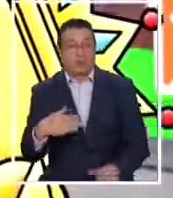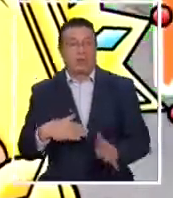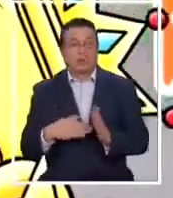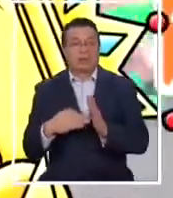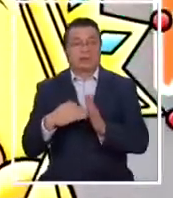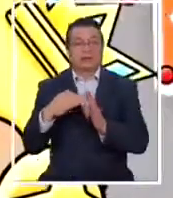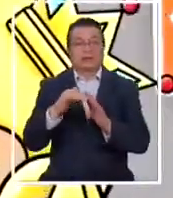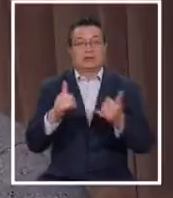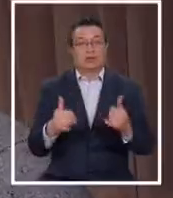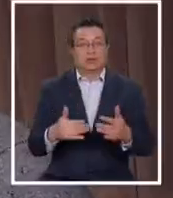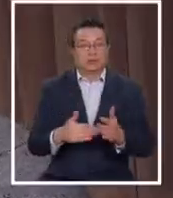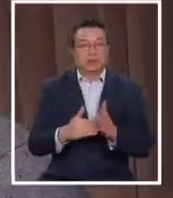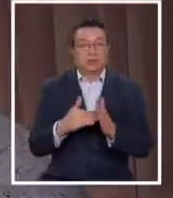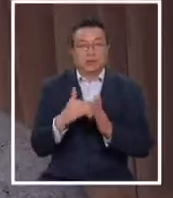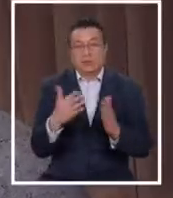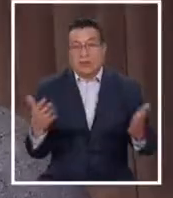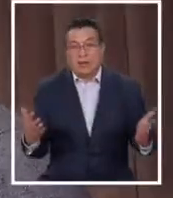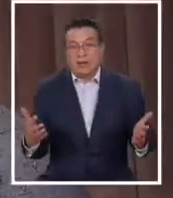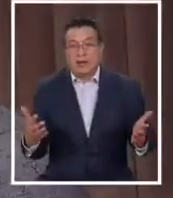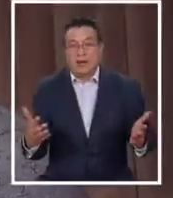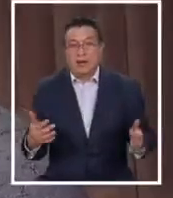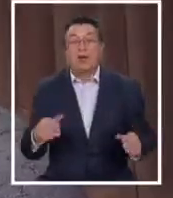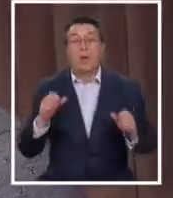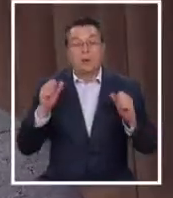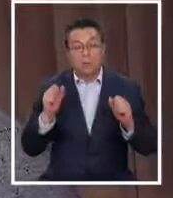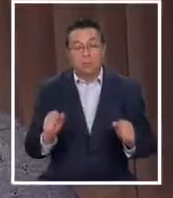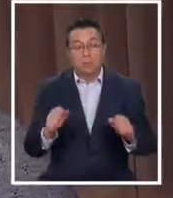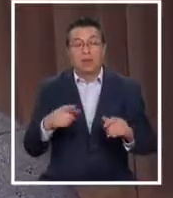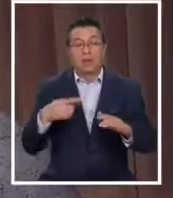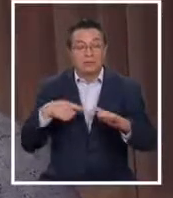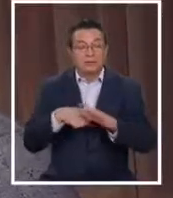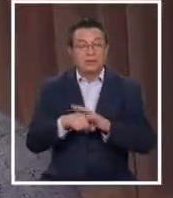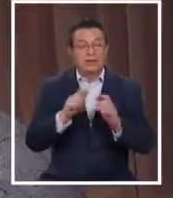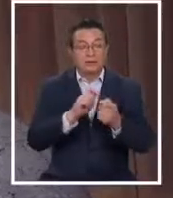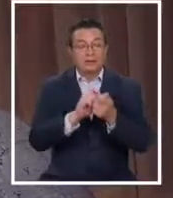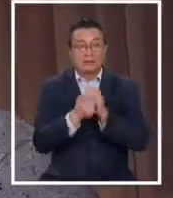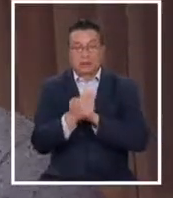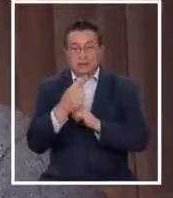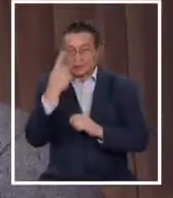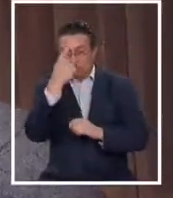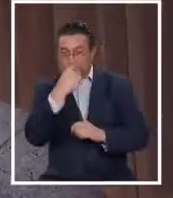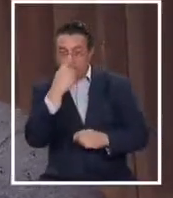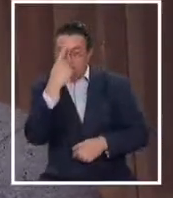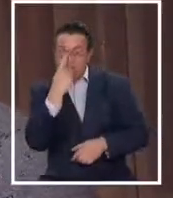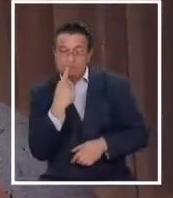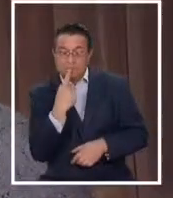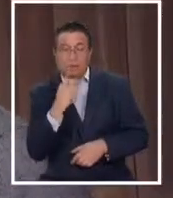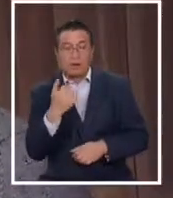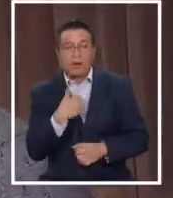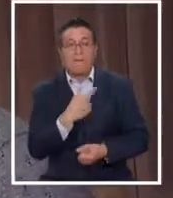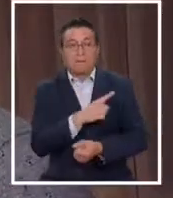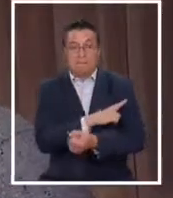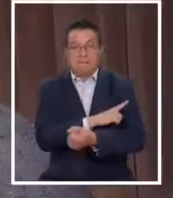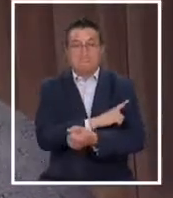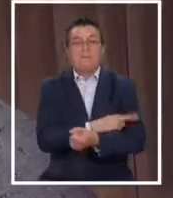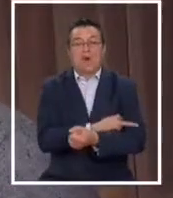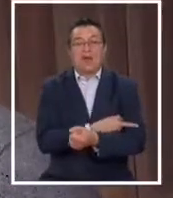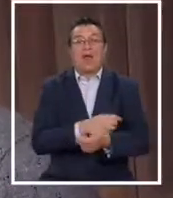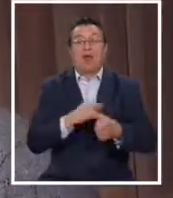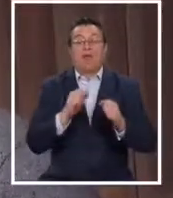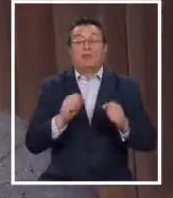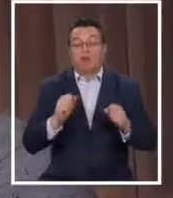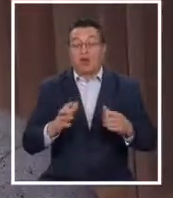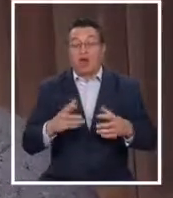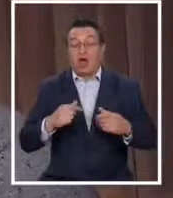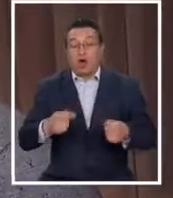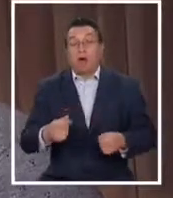creciendo en el juego, básicamente. Y poder cambiar nuestro personaje, el poder comprarle